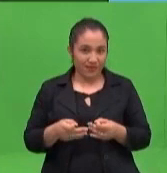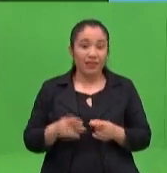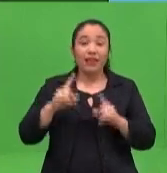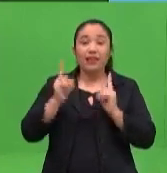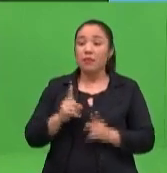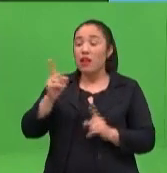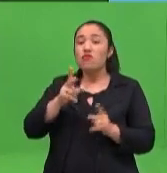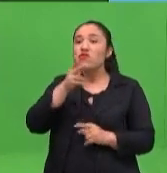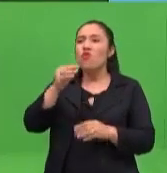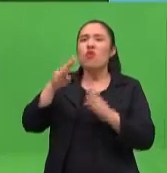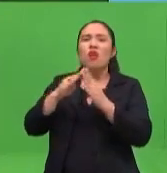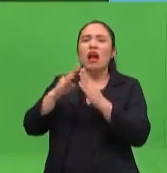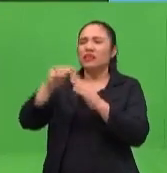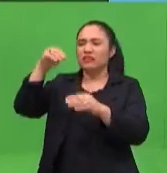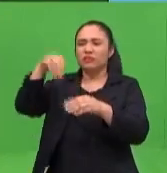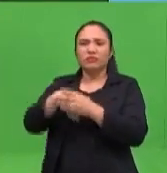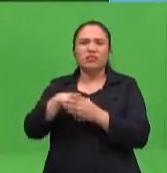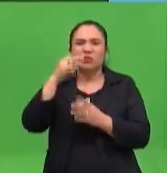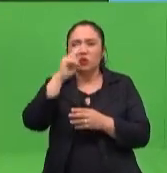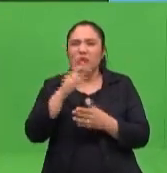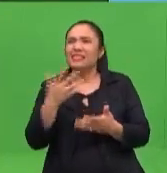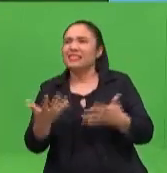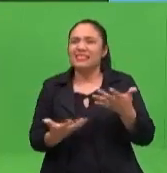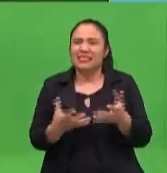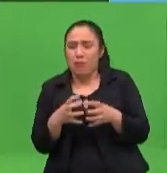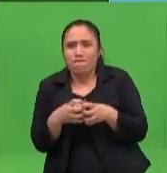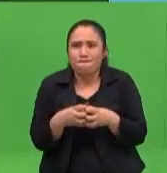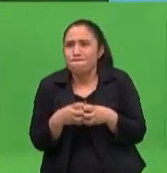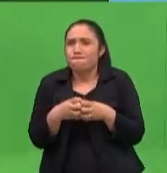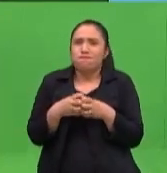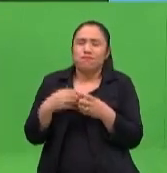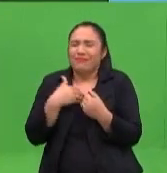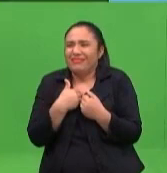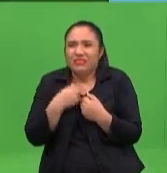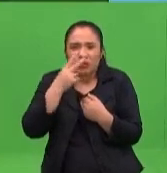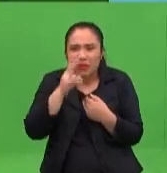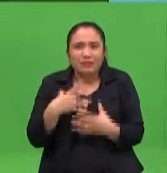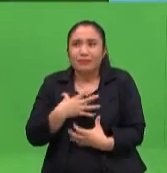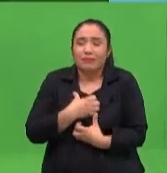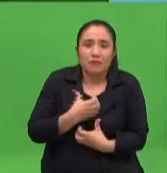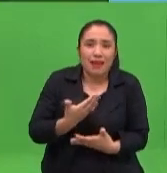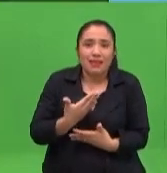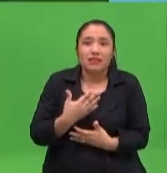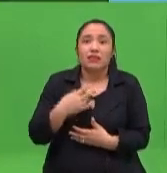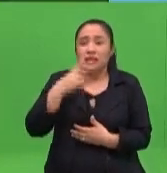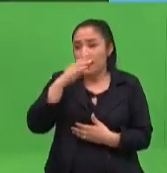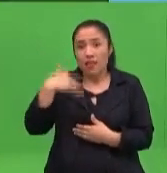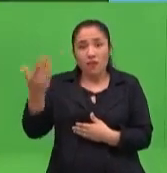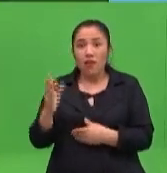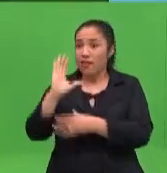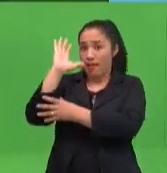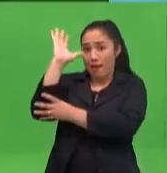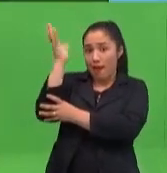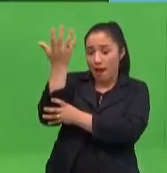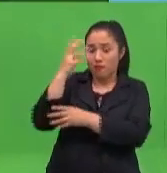porque es más casero, ¿verdad? Y lo hacemos dentro de la casa. Pero si le gusta el patio, le gustan los árboles, le gustan los... Le llevamos